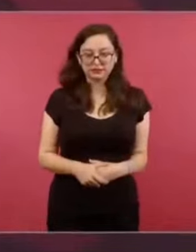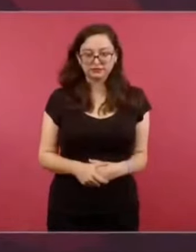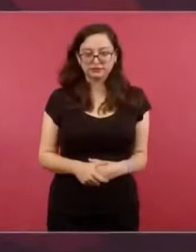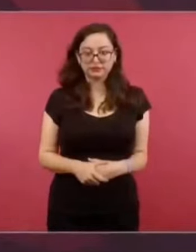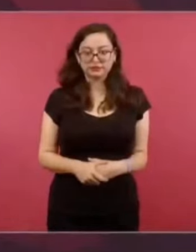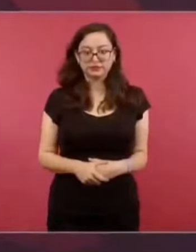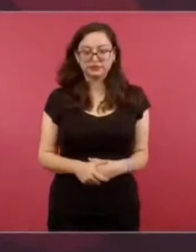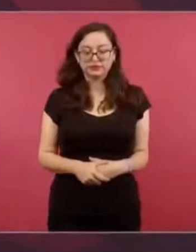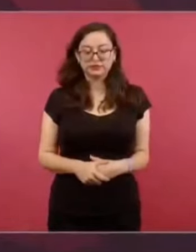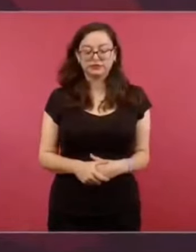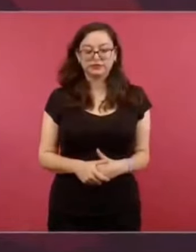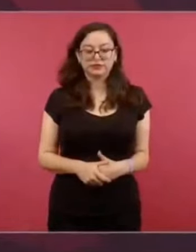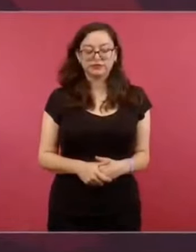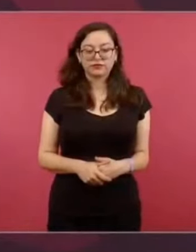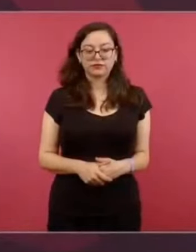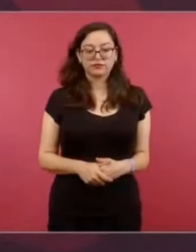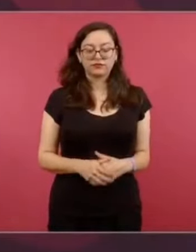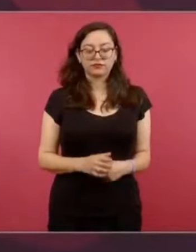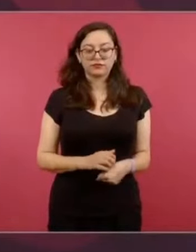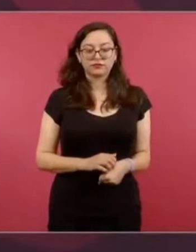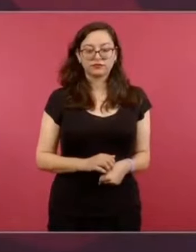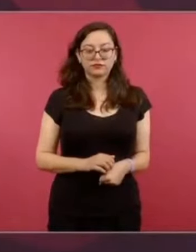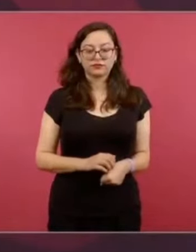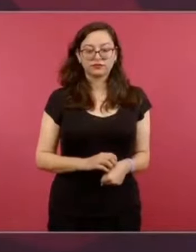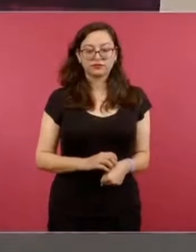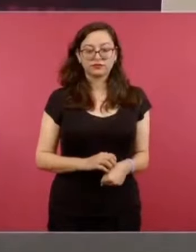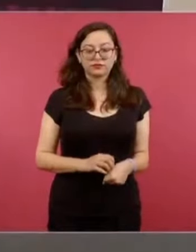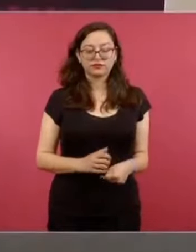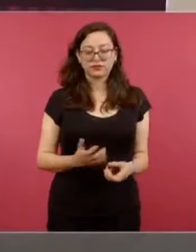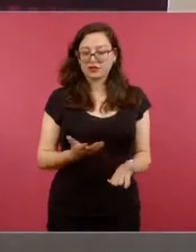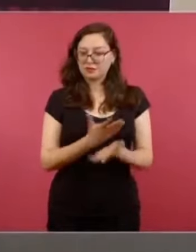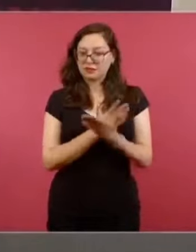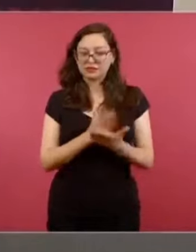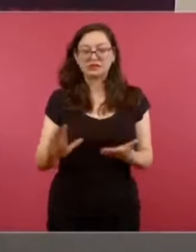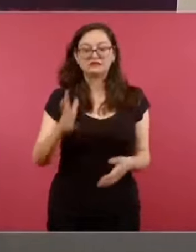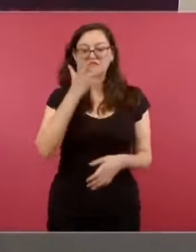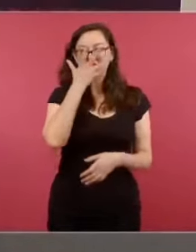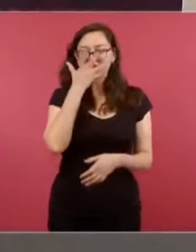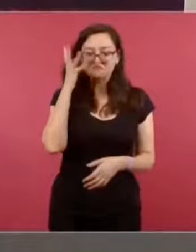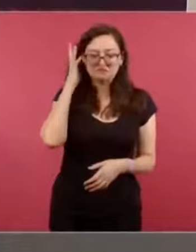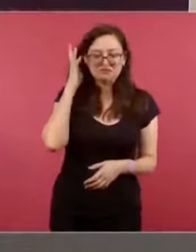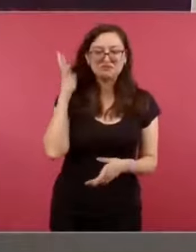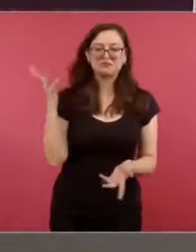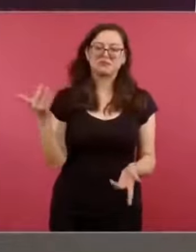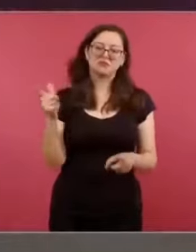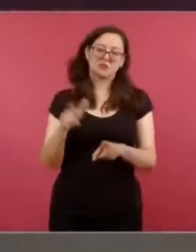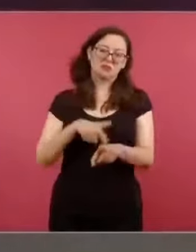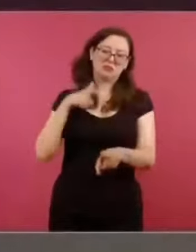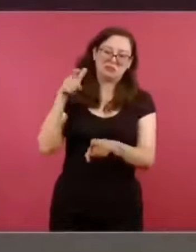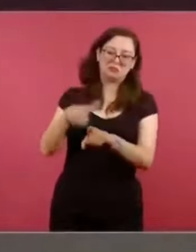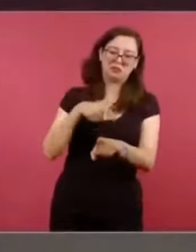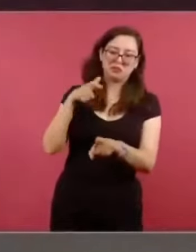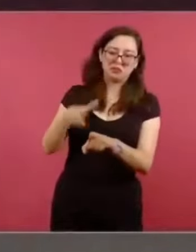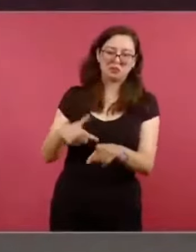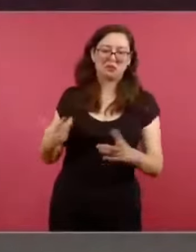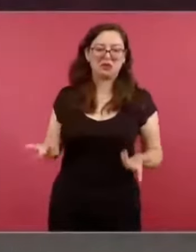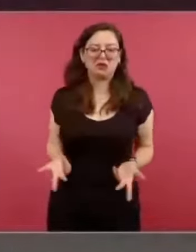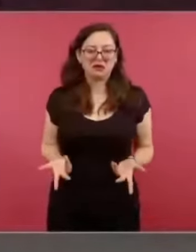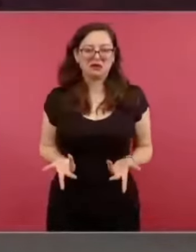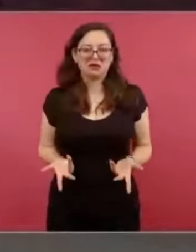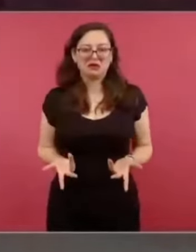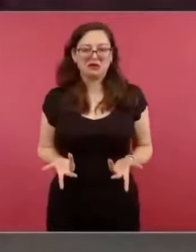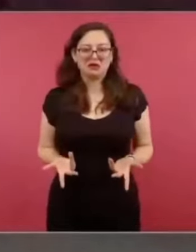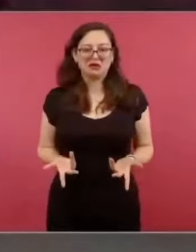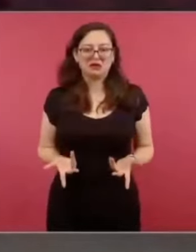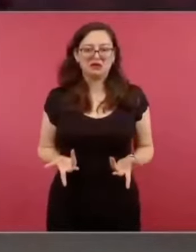burla de que crearon institutos para combatir la